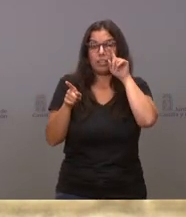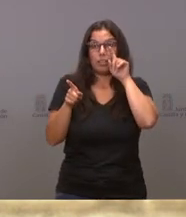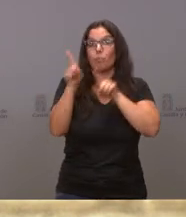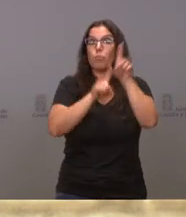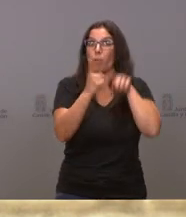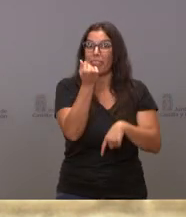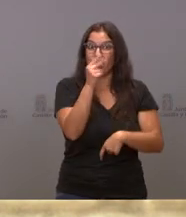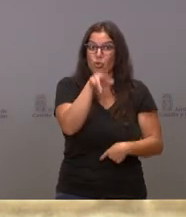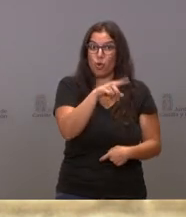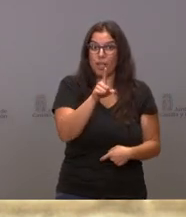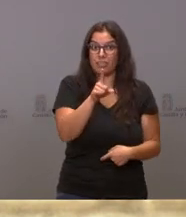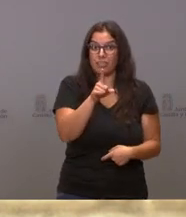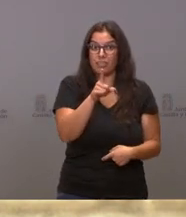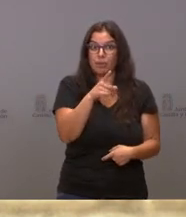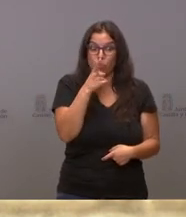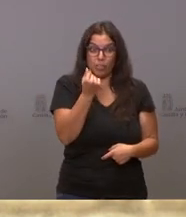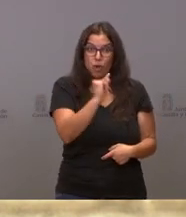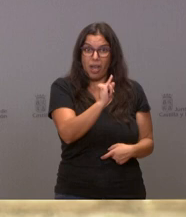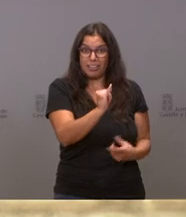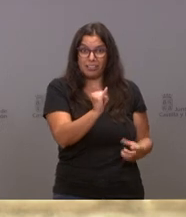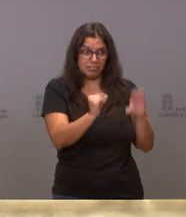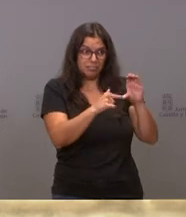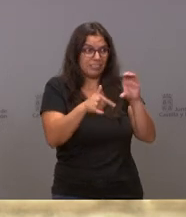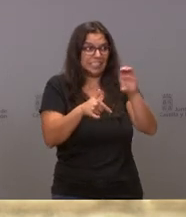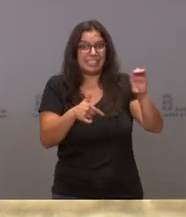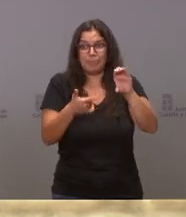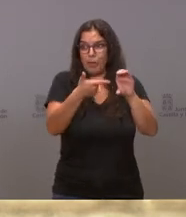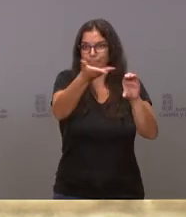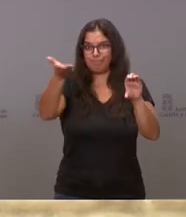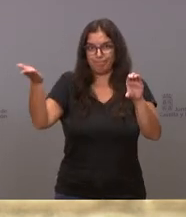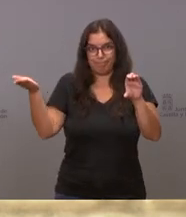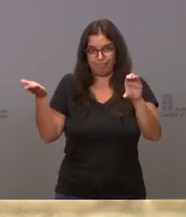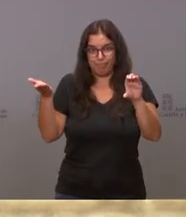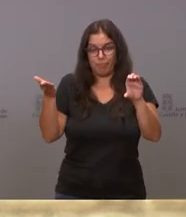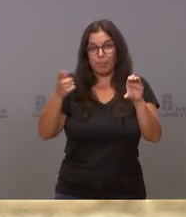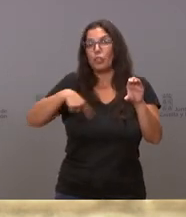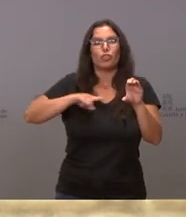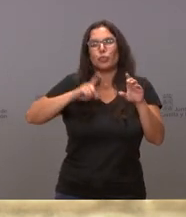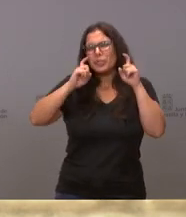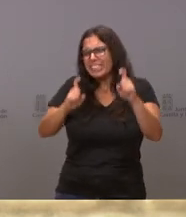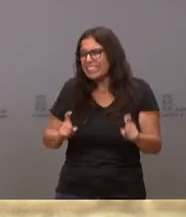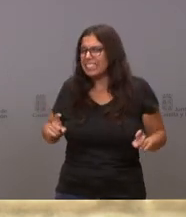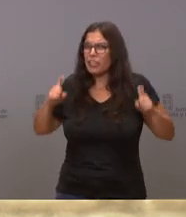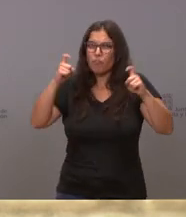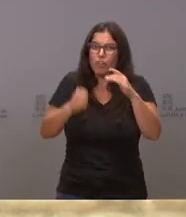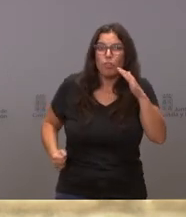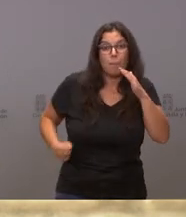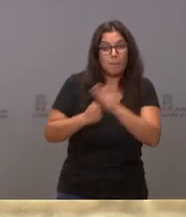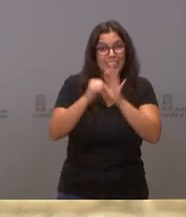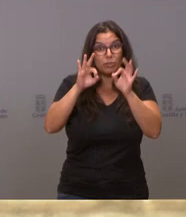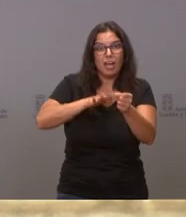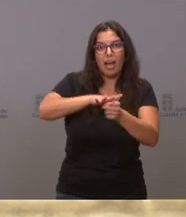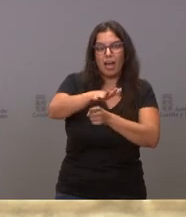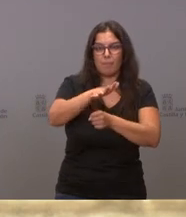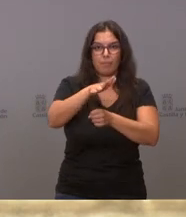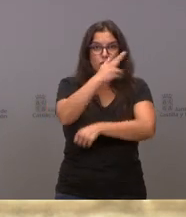porque los recursos económicos están. Estamos haciendo el mayor esfuerzo en el ámbito sanitario de